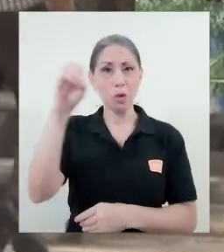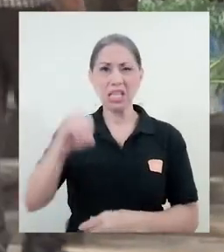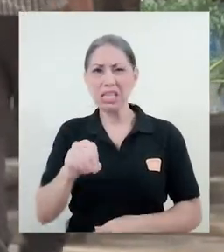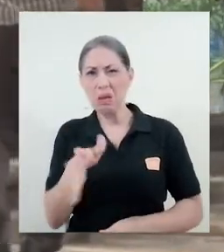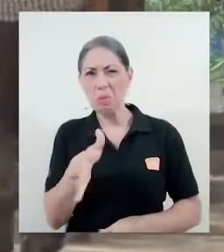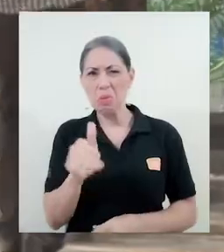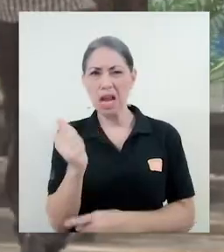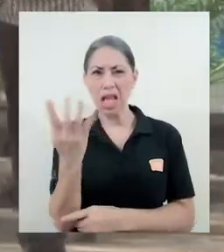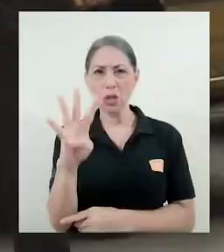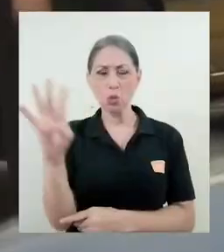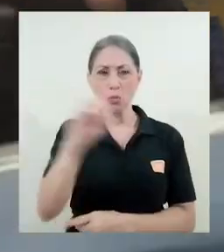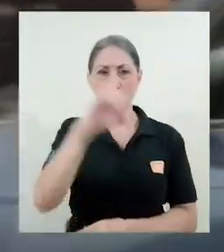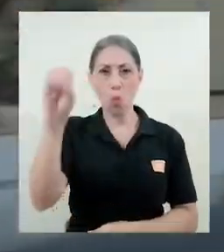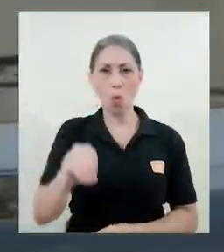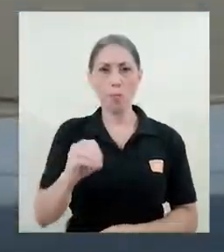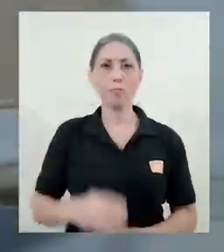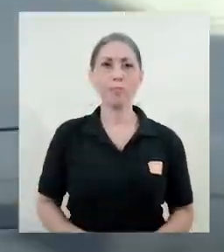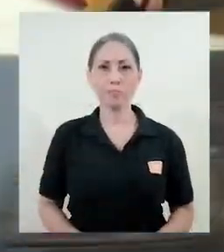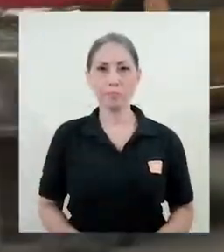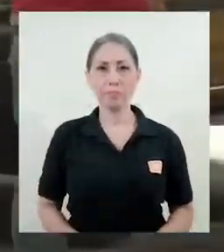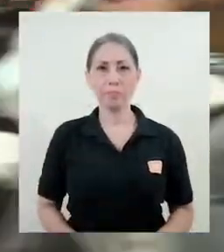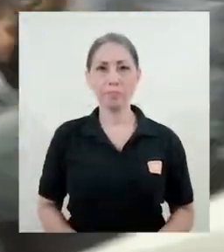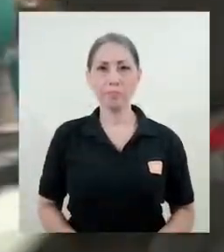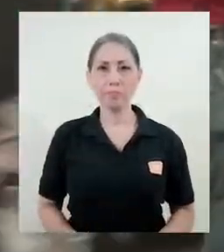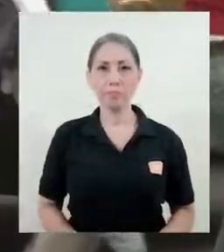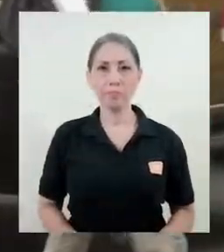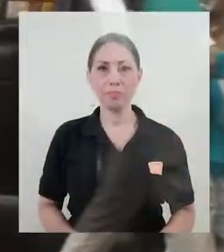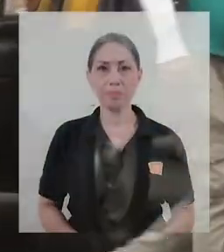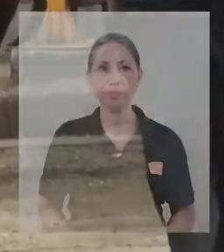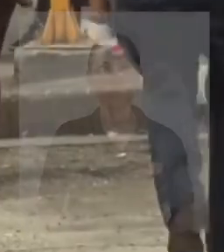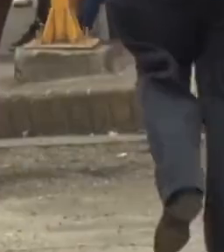porcentaje rondaba el 14%.